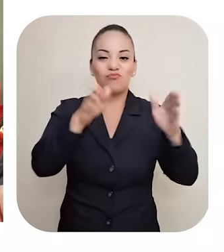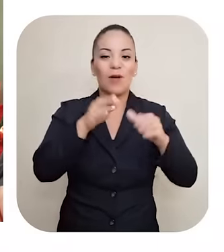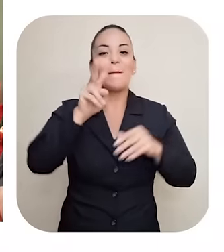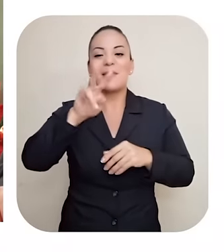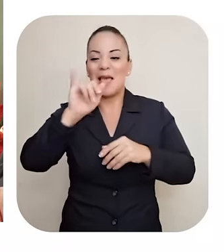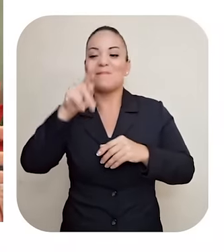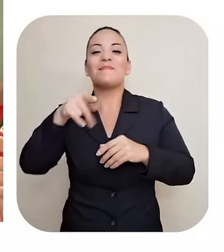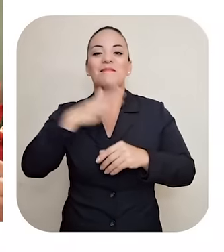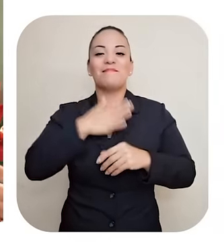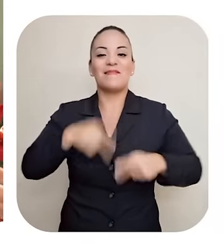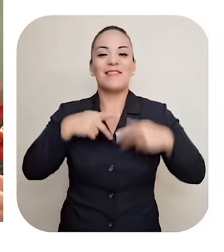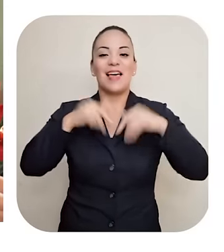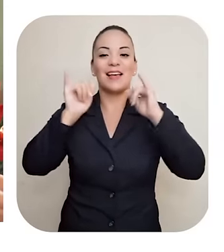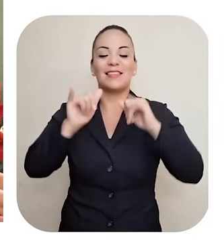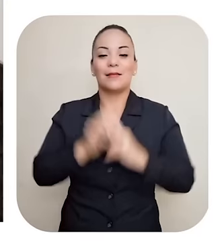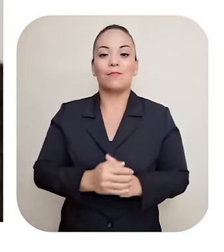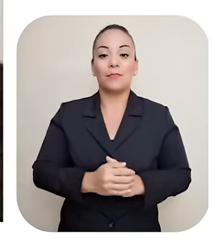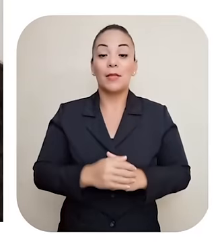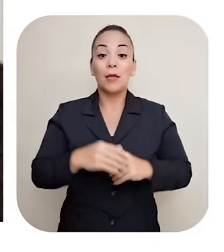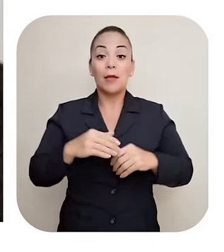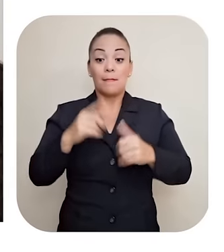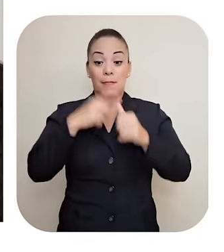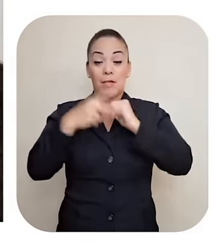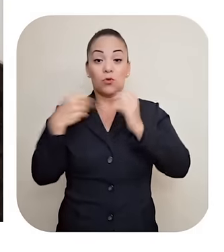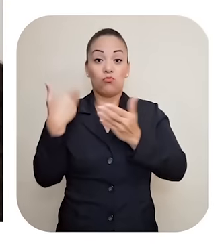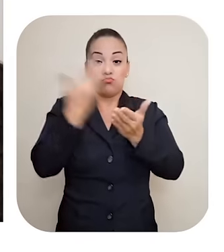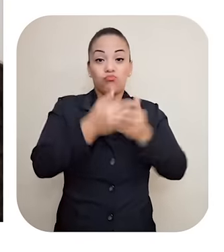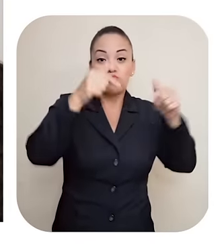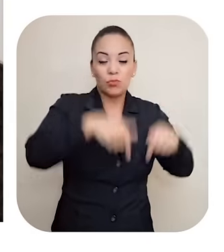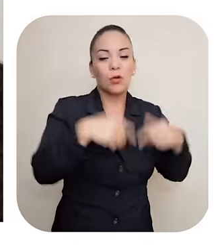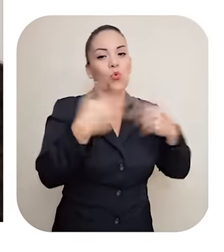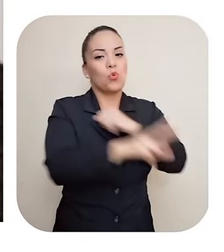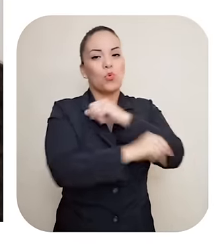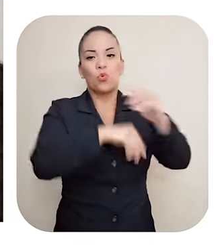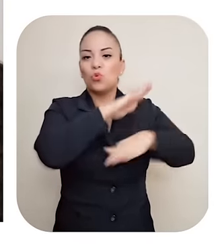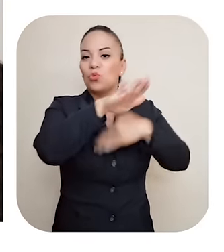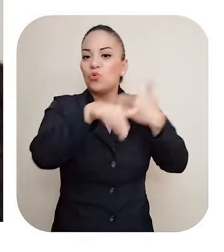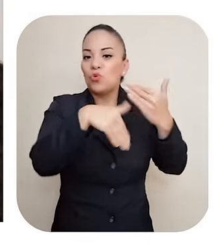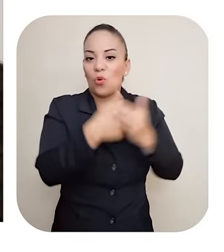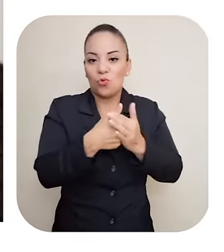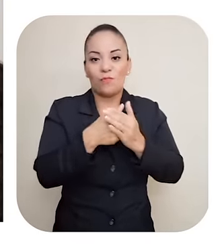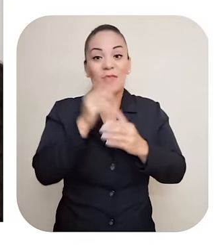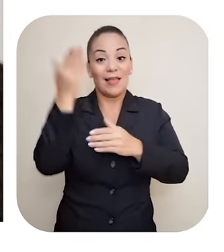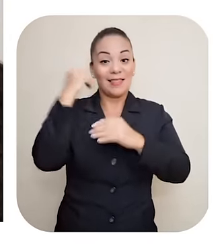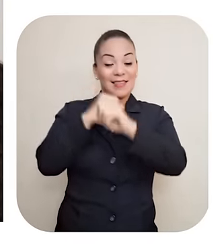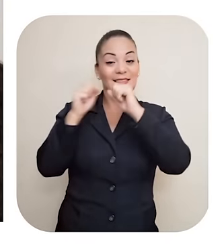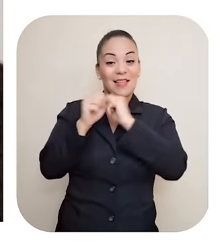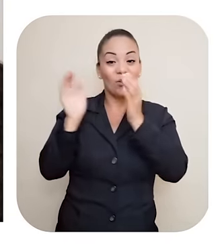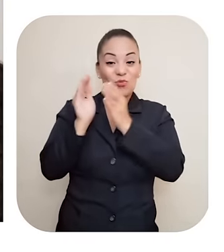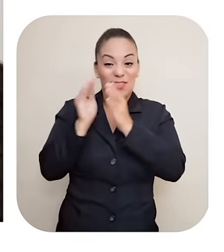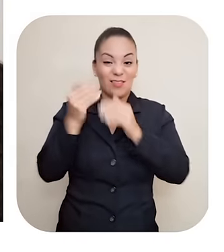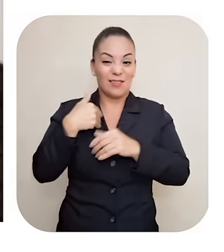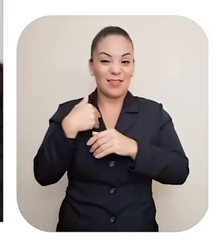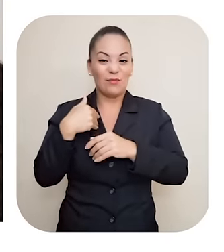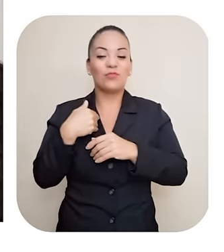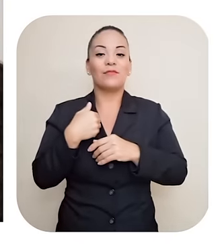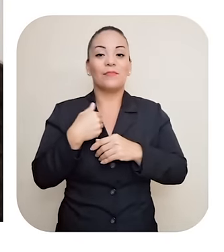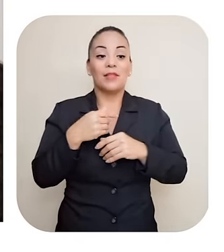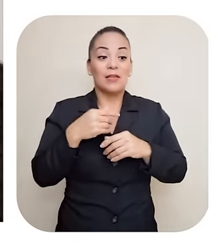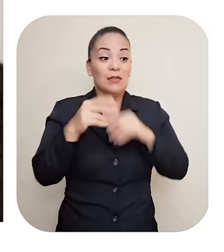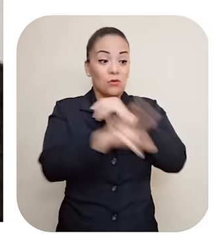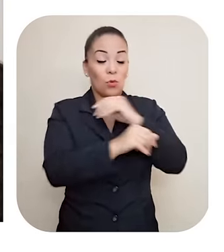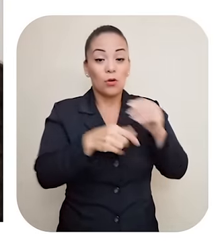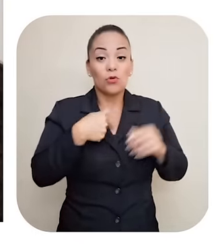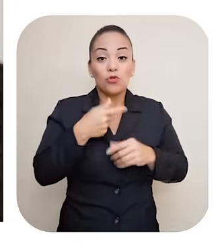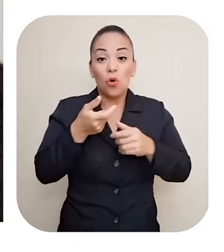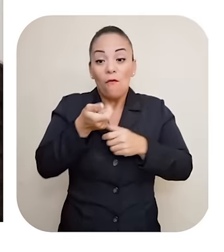cuando vine En esa noche Nos asaltaron Se robaron todo lo que traíamos De un saloncito que tenemos ahí Entonces salí rápidamente Con un foquito Y oí Ay,